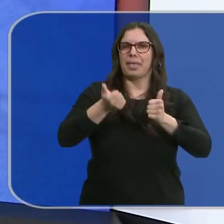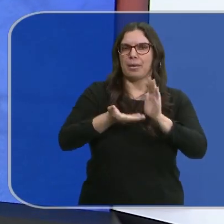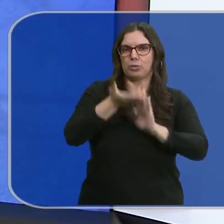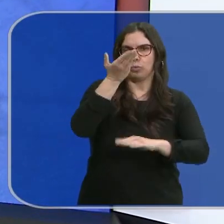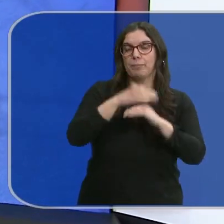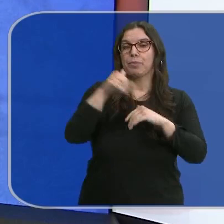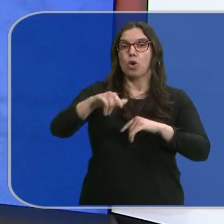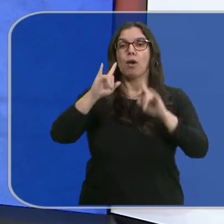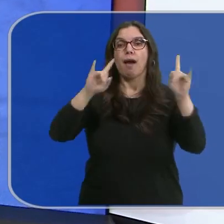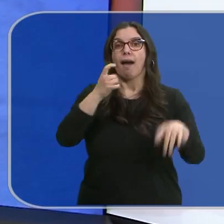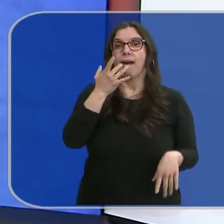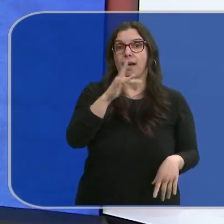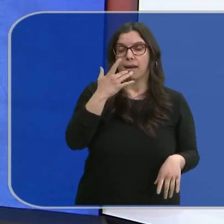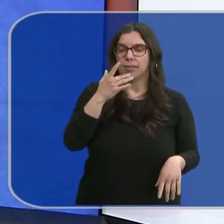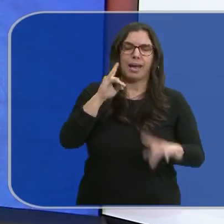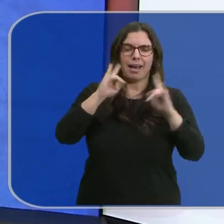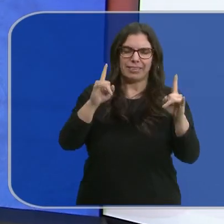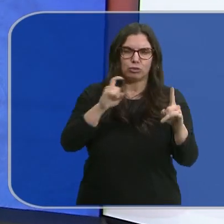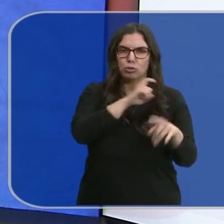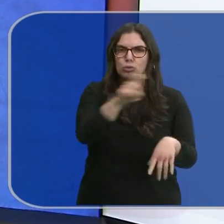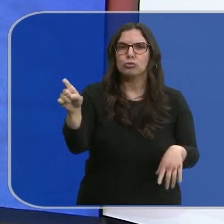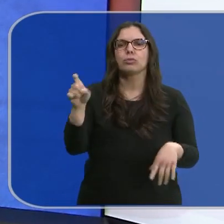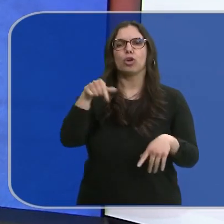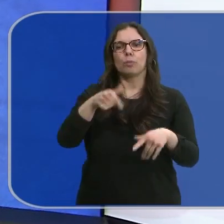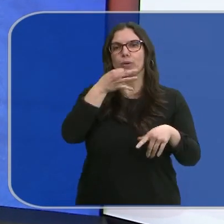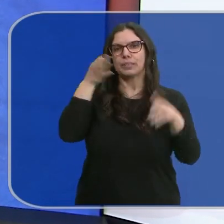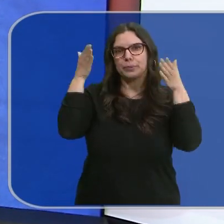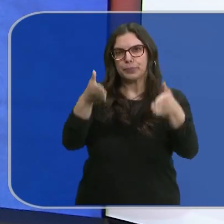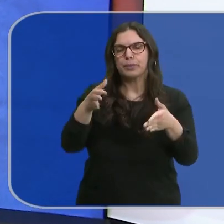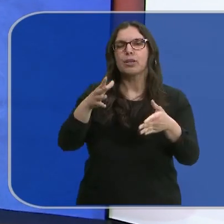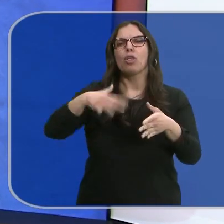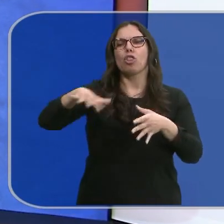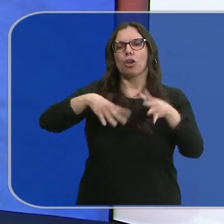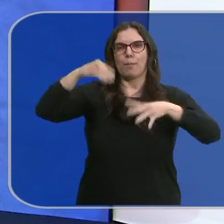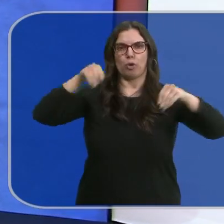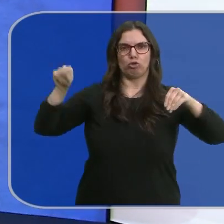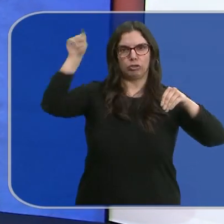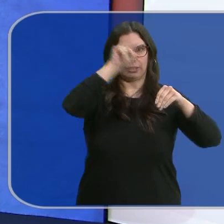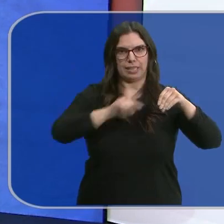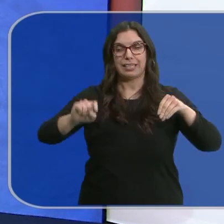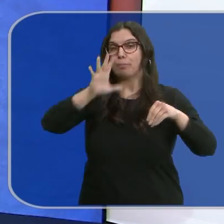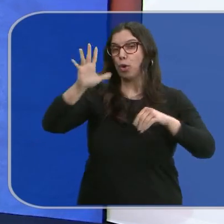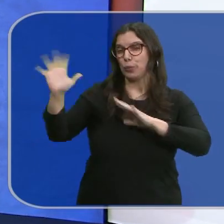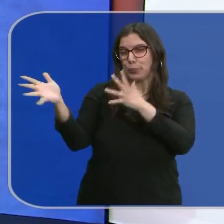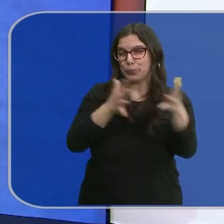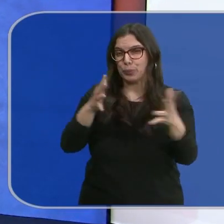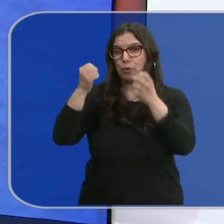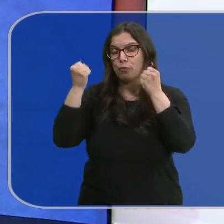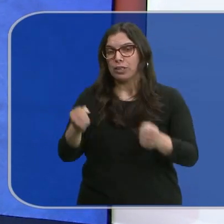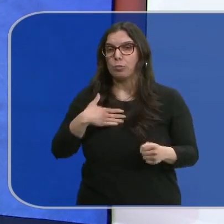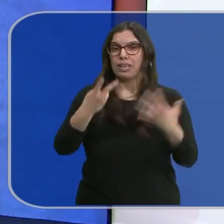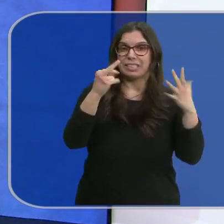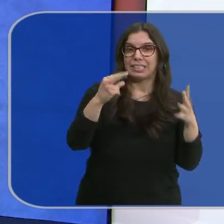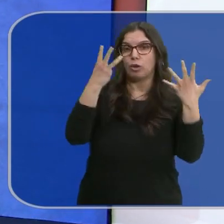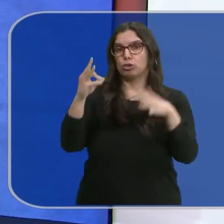subir. Hoy, los avisos de la Agencia Estatal de Metrología para esta tarde se concentran en las zonas de sierra, especialmente por esas rachas de viento fuertes o muy fuertes, entre